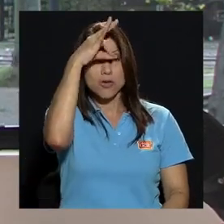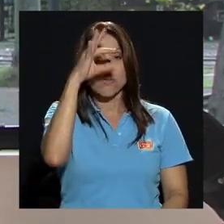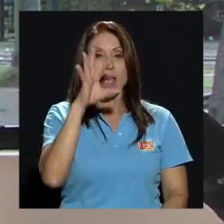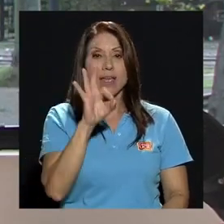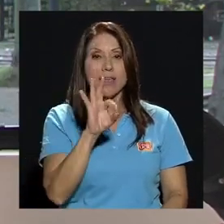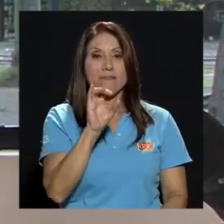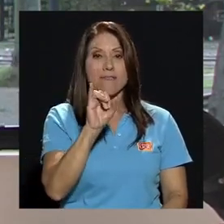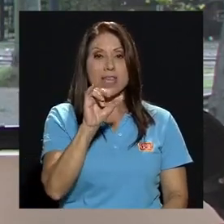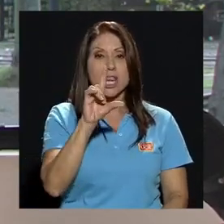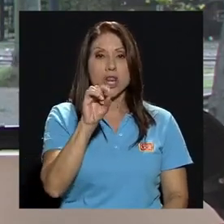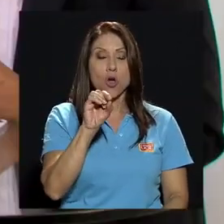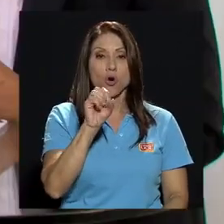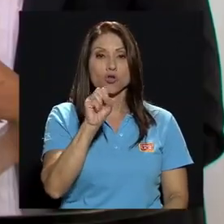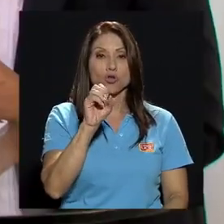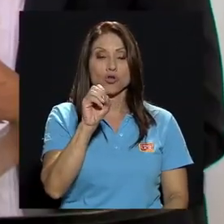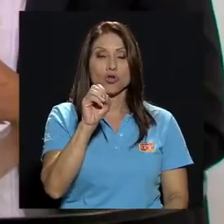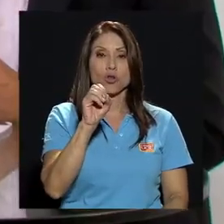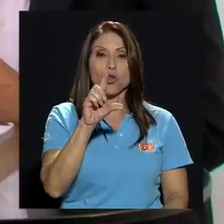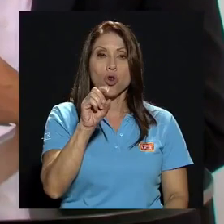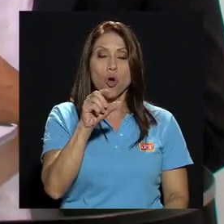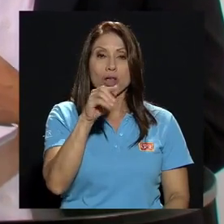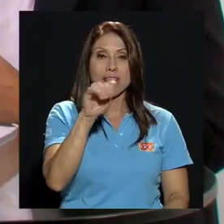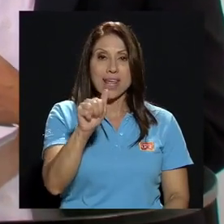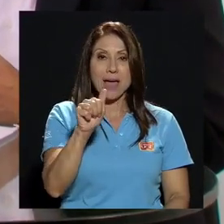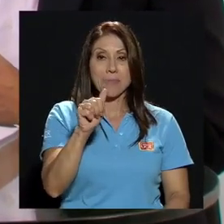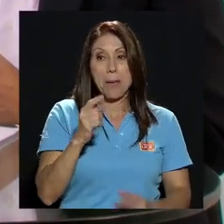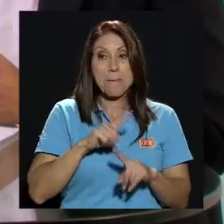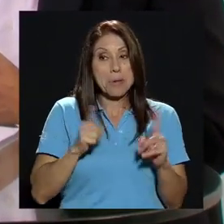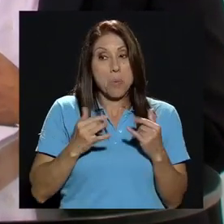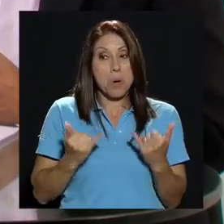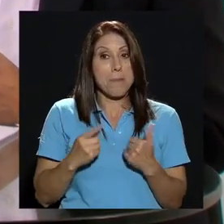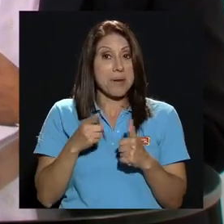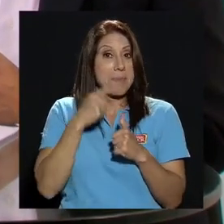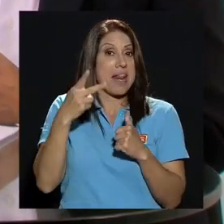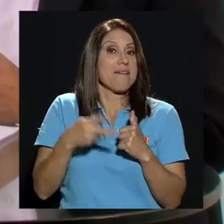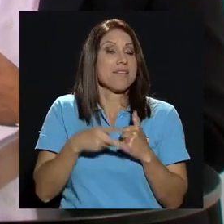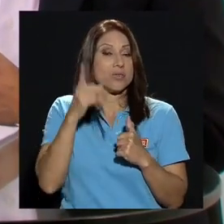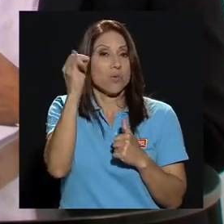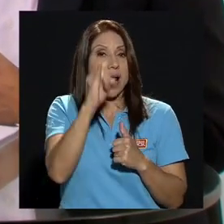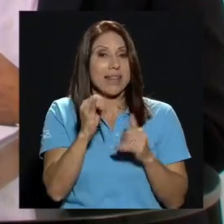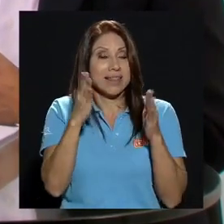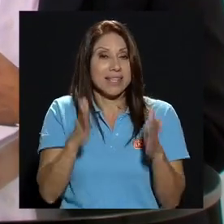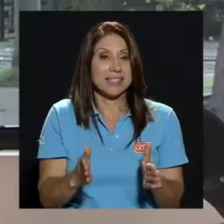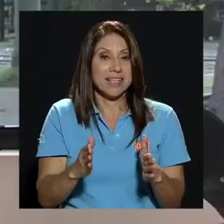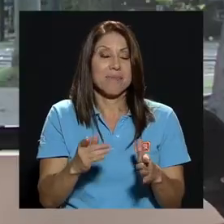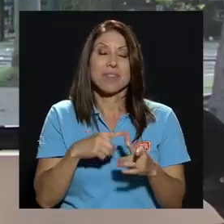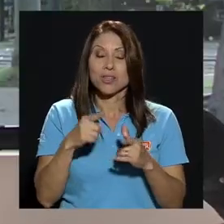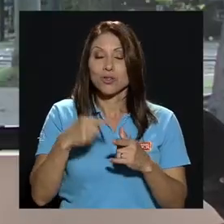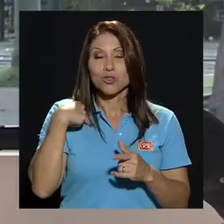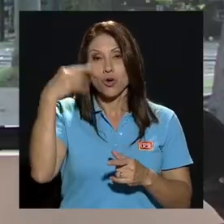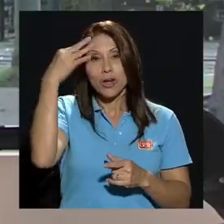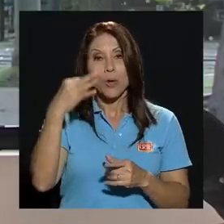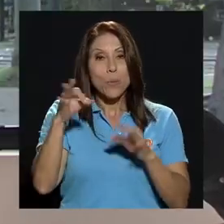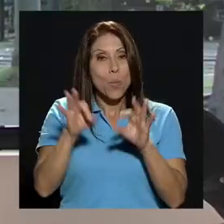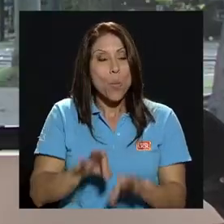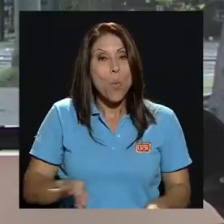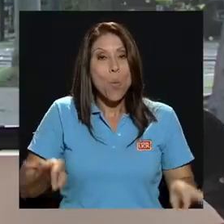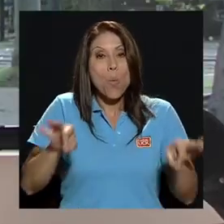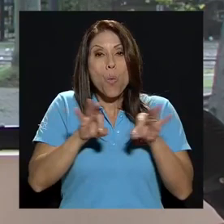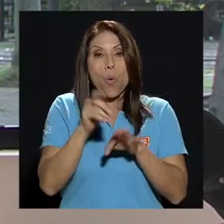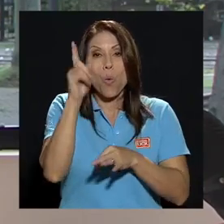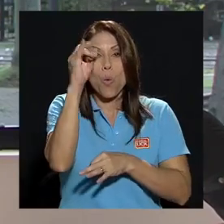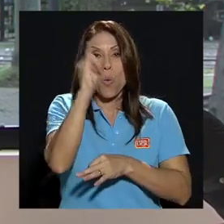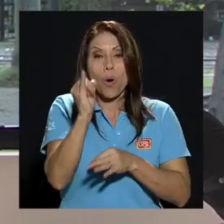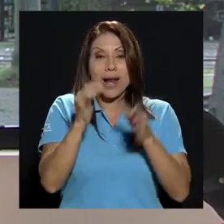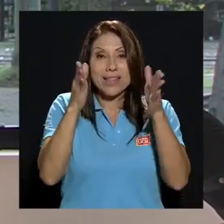va un artista entonces por ese lado yo creo que sería histórico que llegase un artista al consejo y yo toda la vida